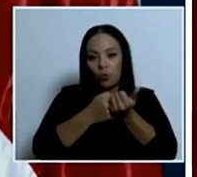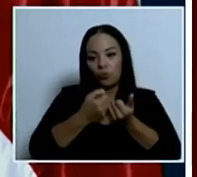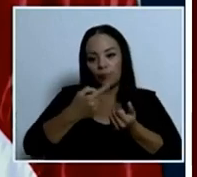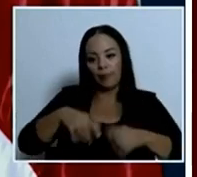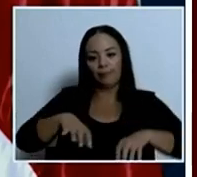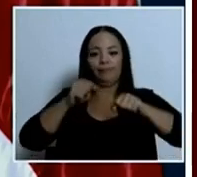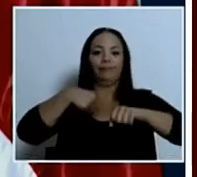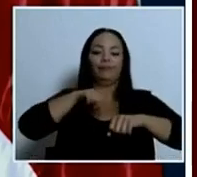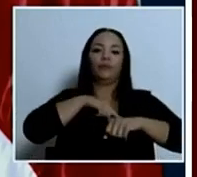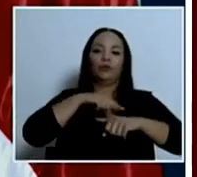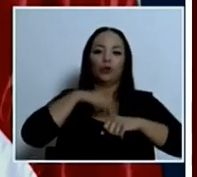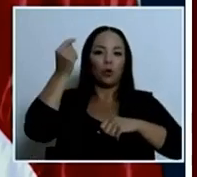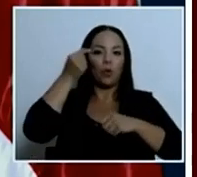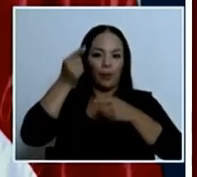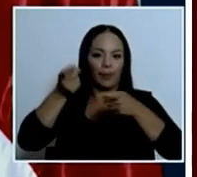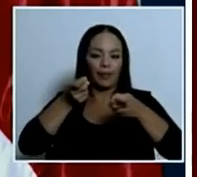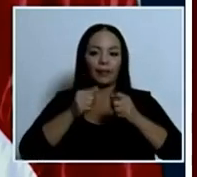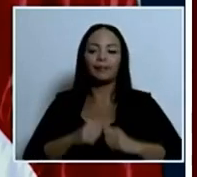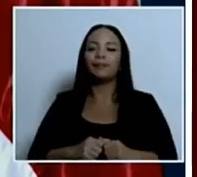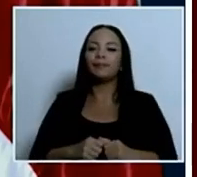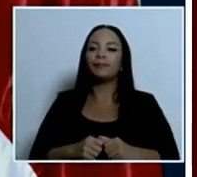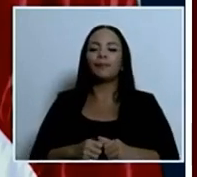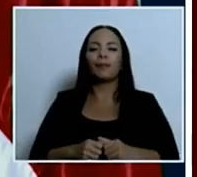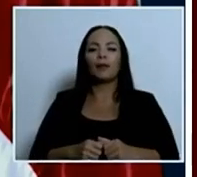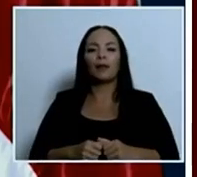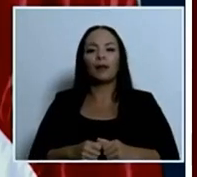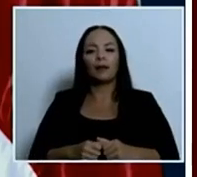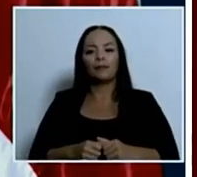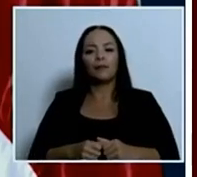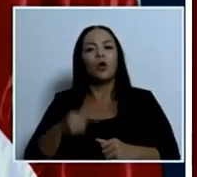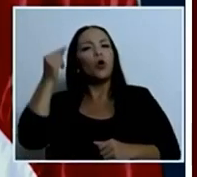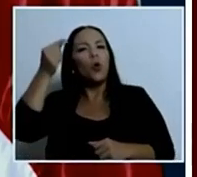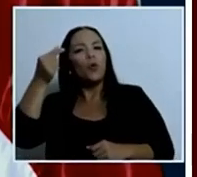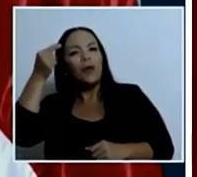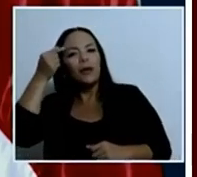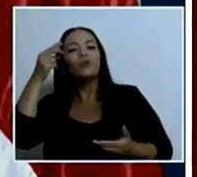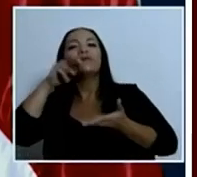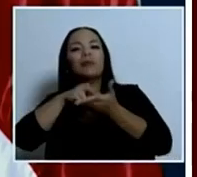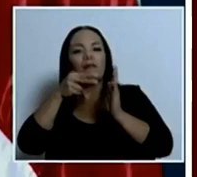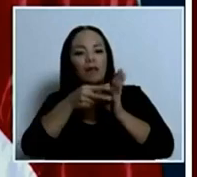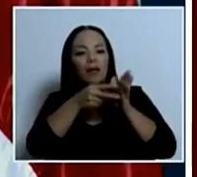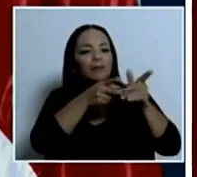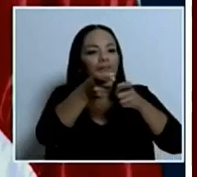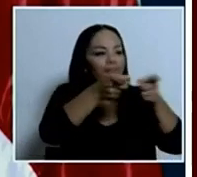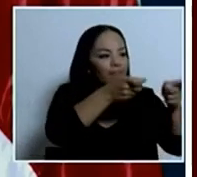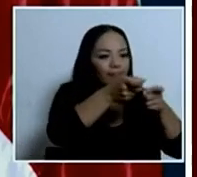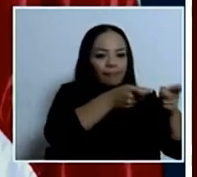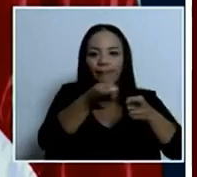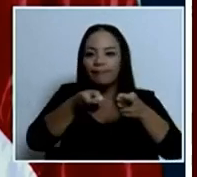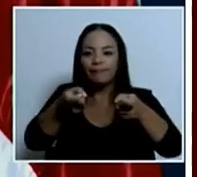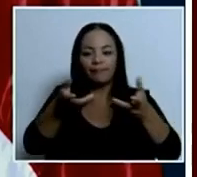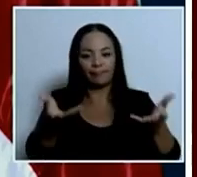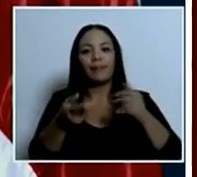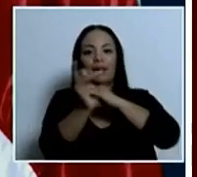gobernar es administrar el Estado. Segundo, y este reglamento de ley, ¿por qué lo queremos anunciar?